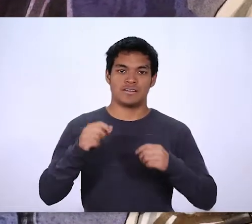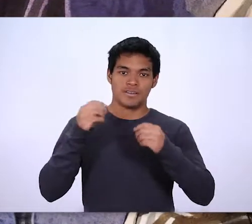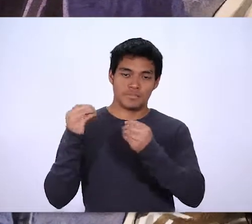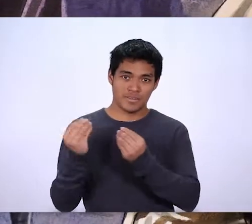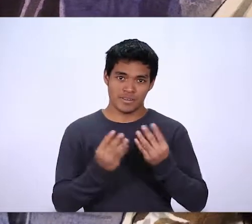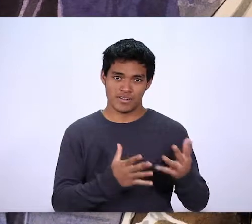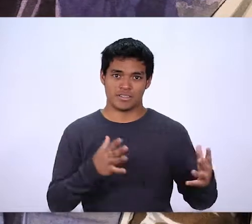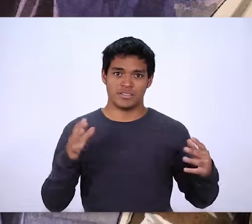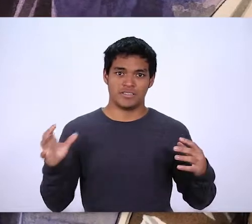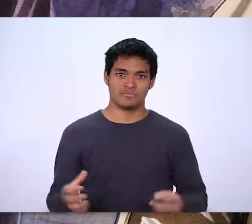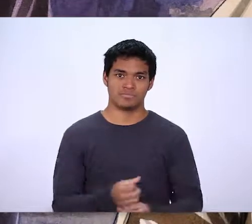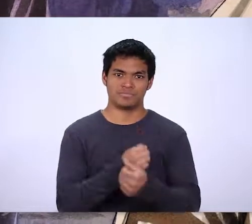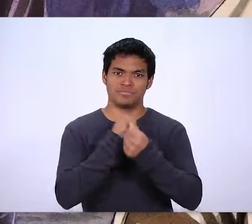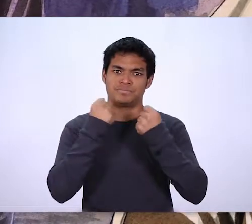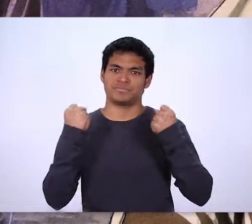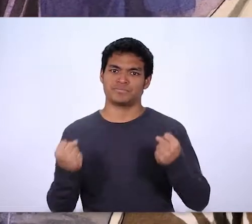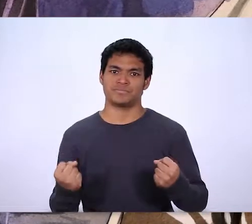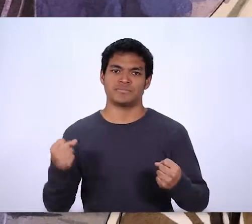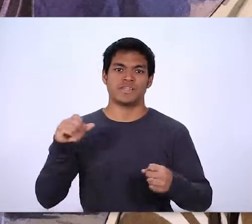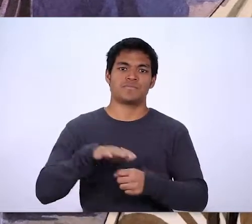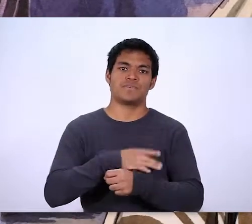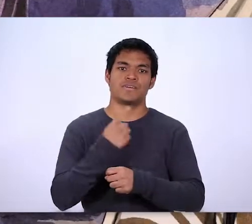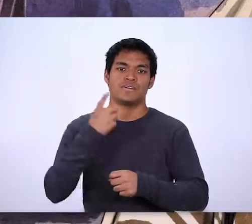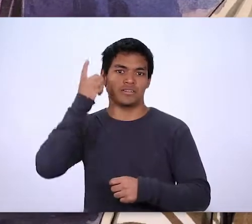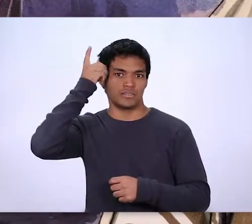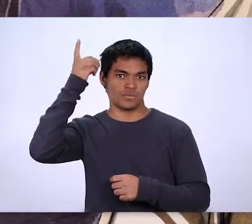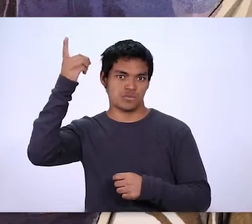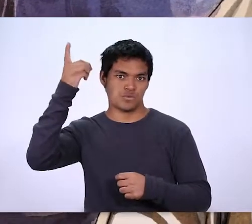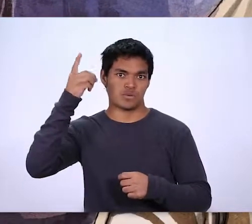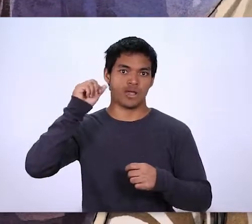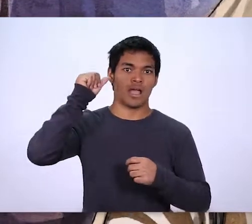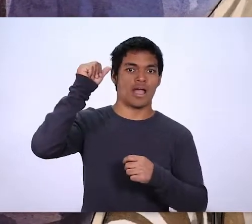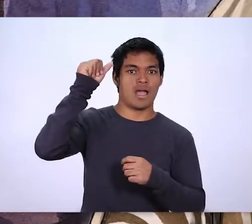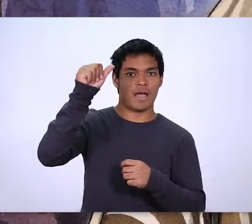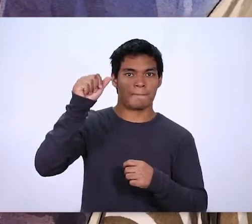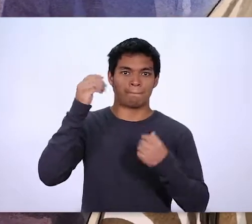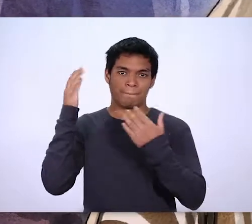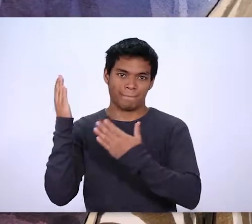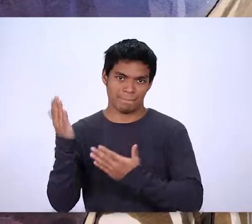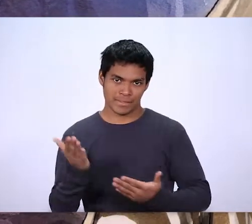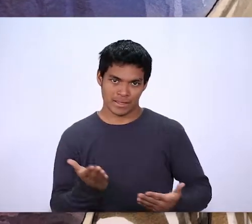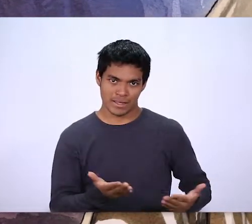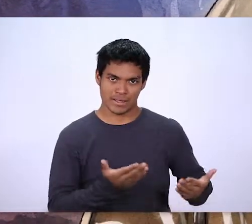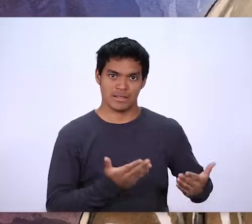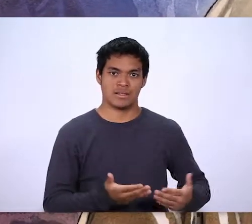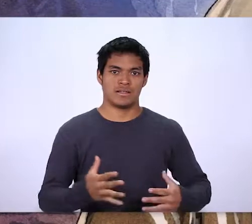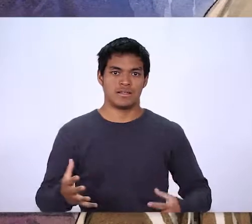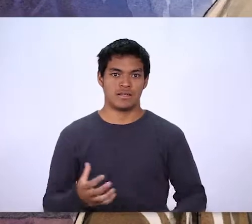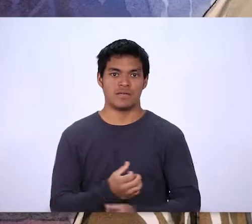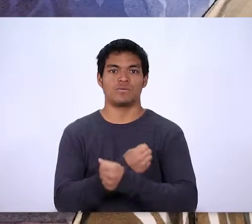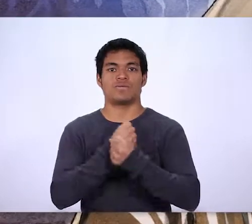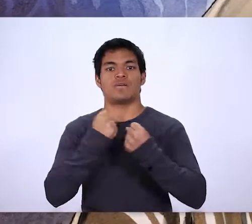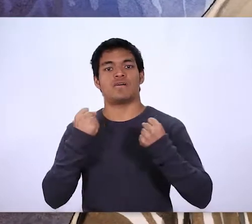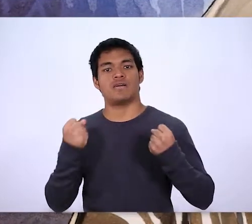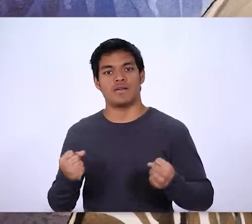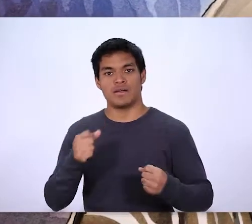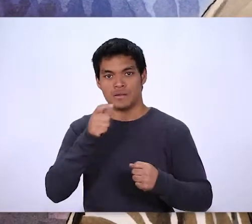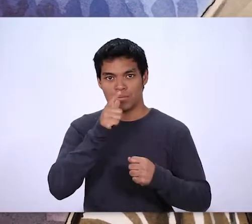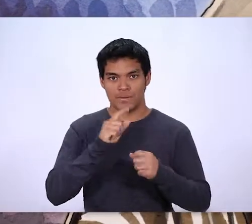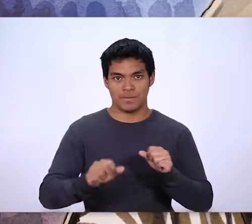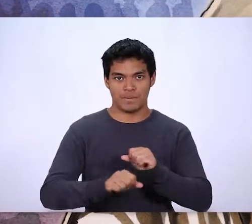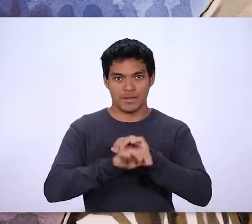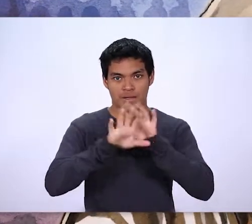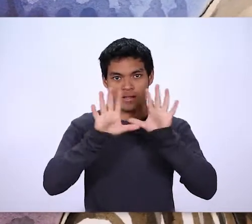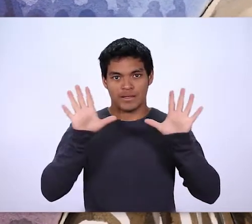salvación. Porque nuestro Dios en su gran misericordia nos trae de lo alto el